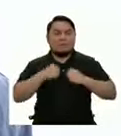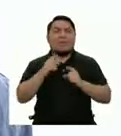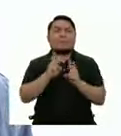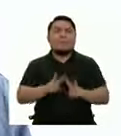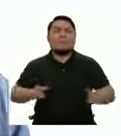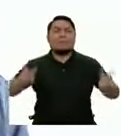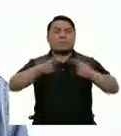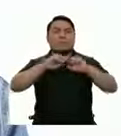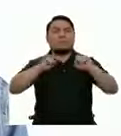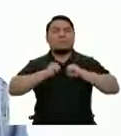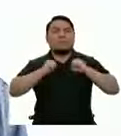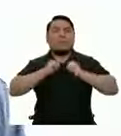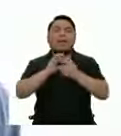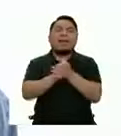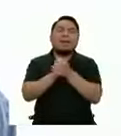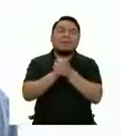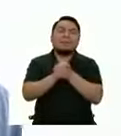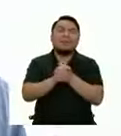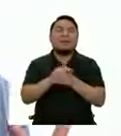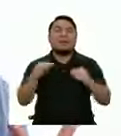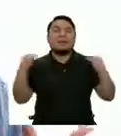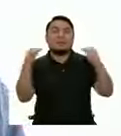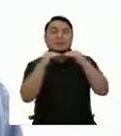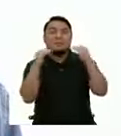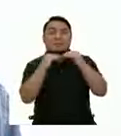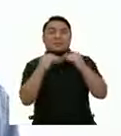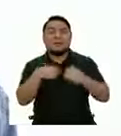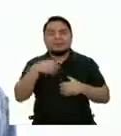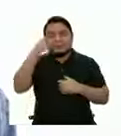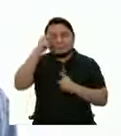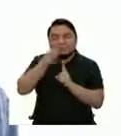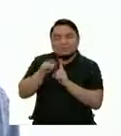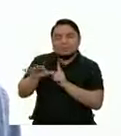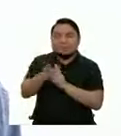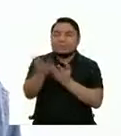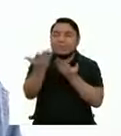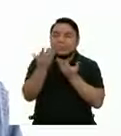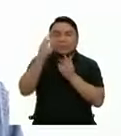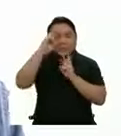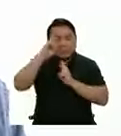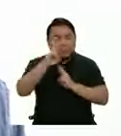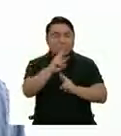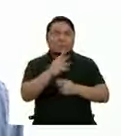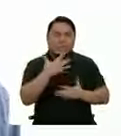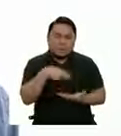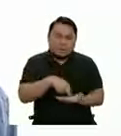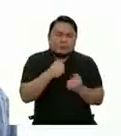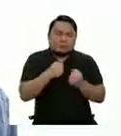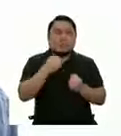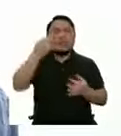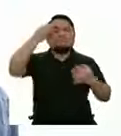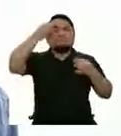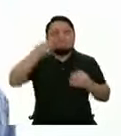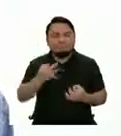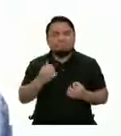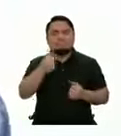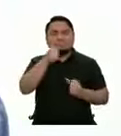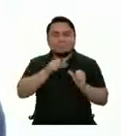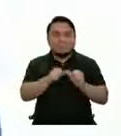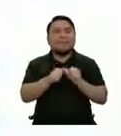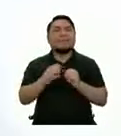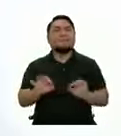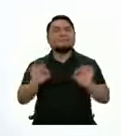valores deportivos de la amistad Igualdad, inspiración, respeto, coraje, determinación y